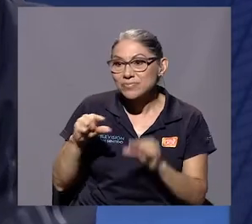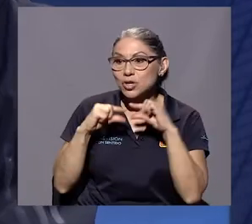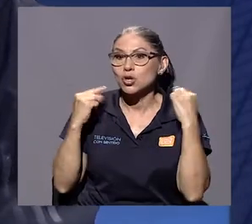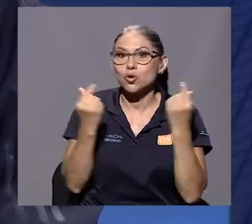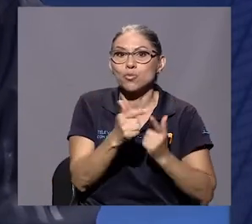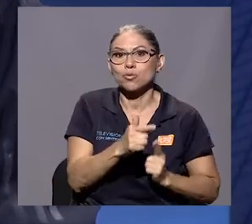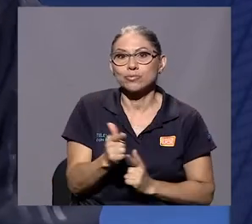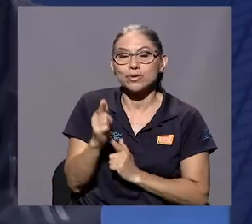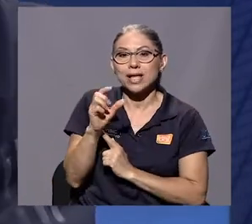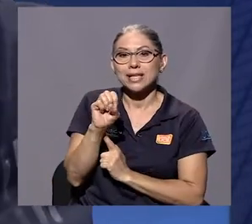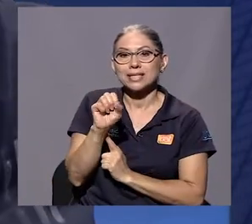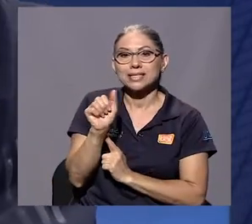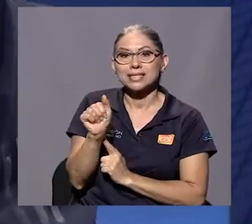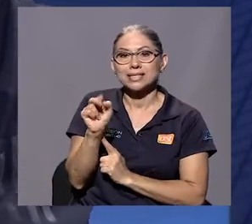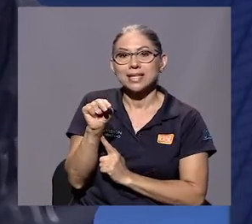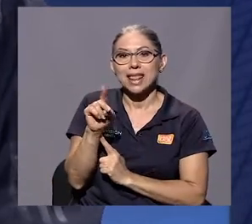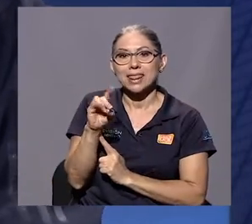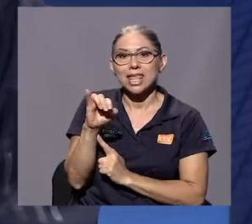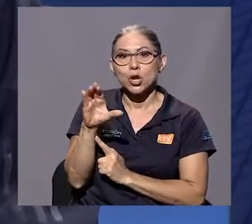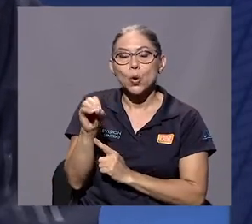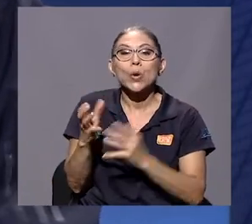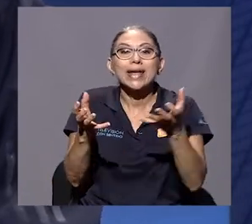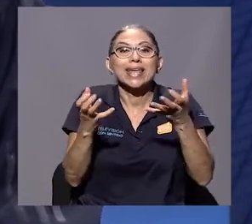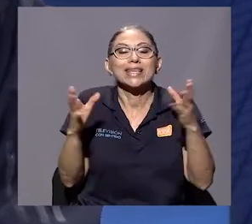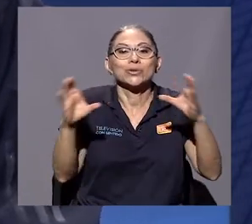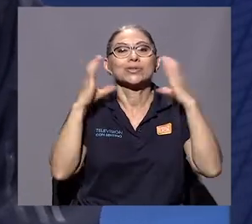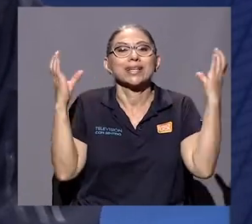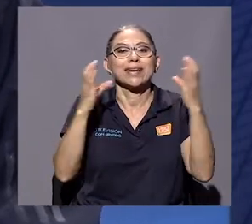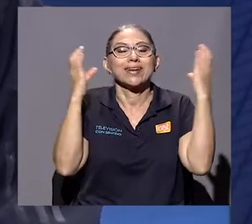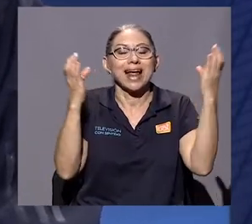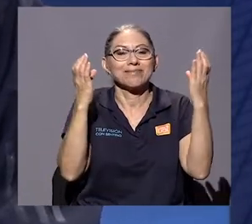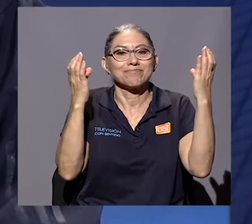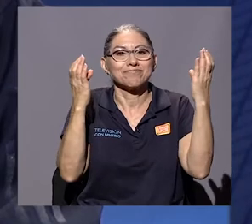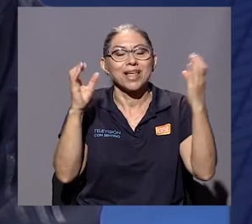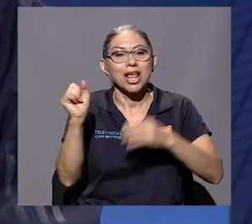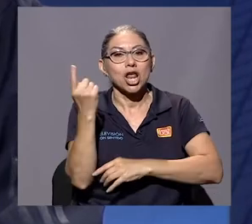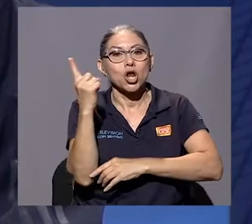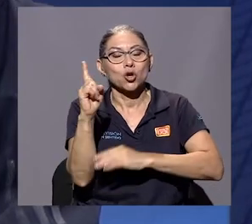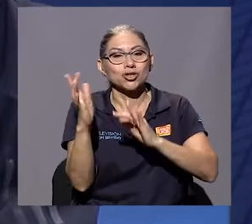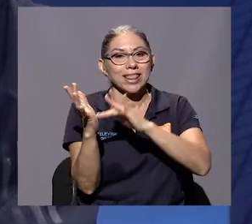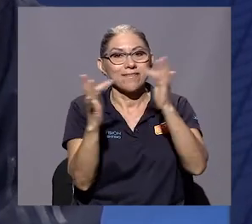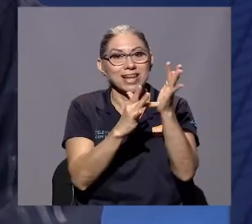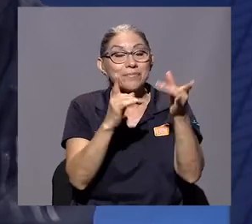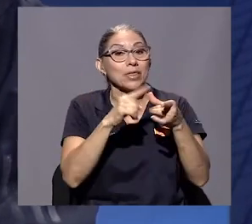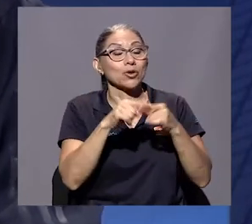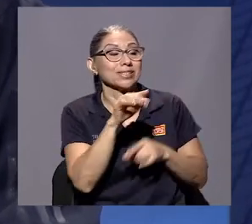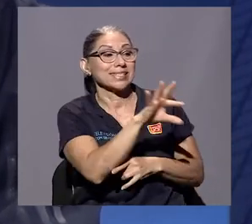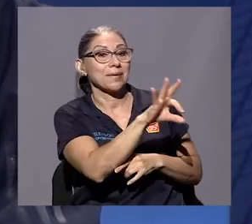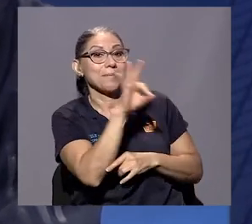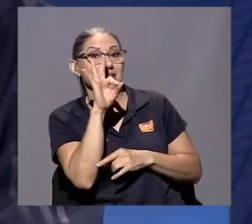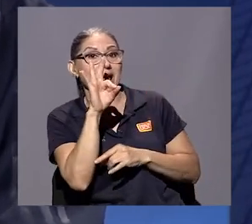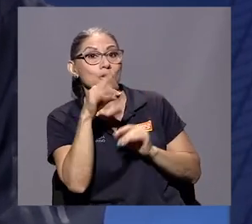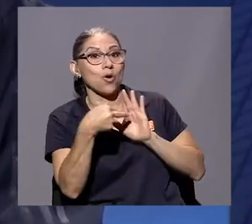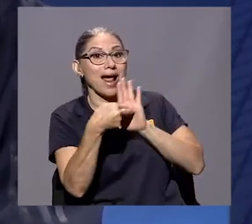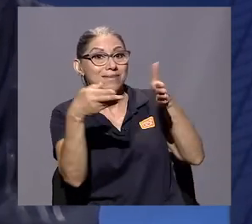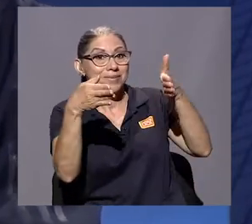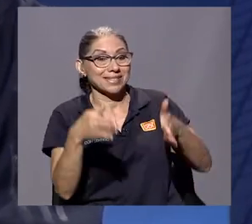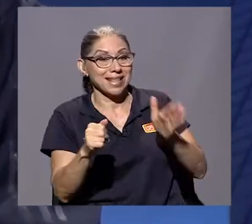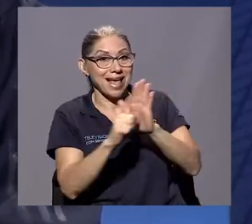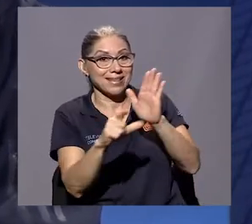Rivas una celebración el 11 de abril e invitaron a una delegación de la Asamblea Legislativa de Costa Rica.